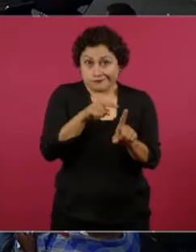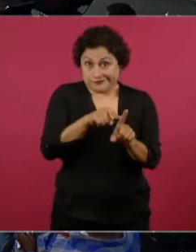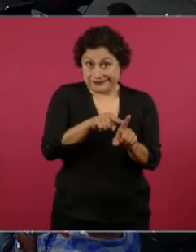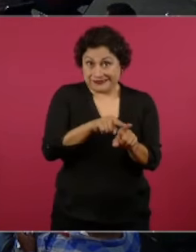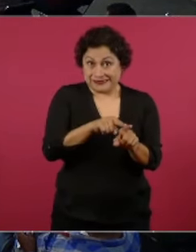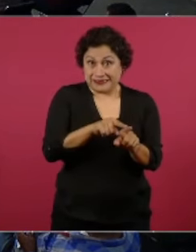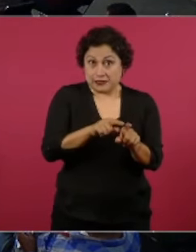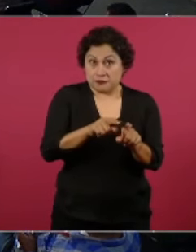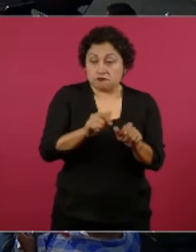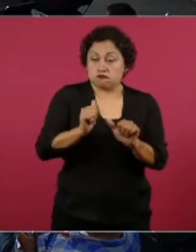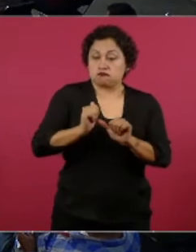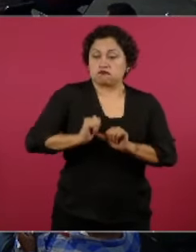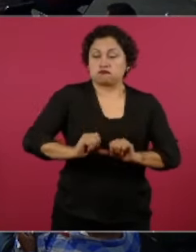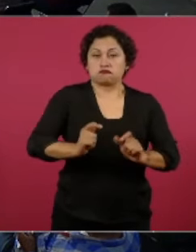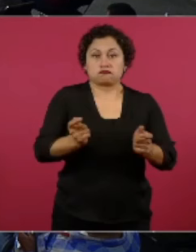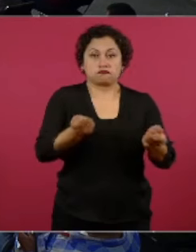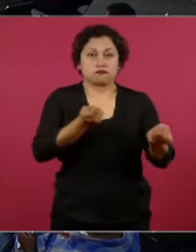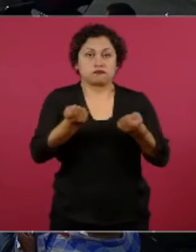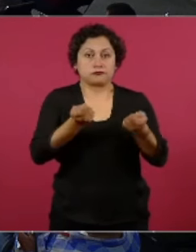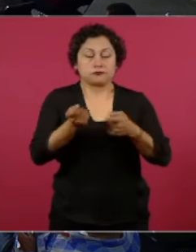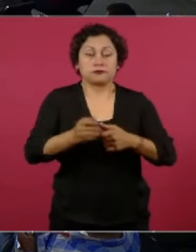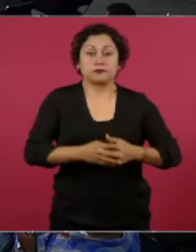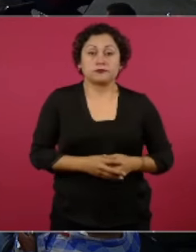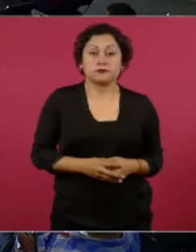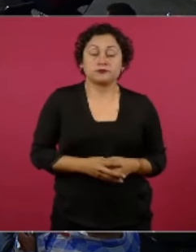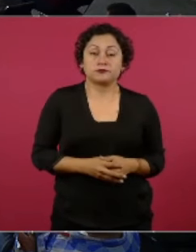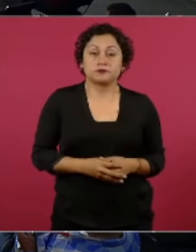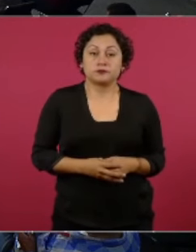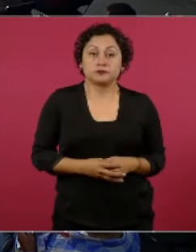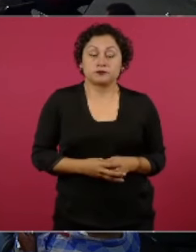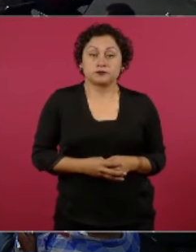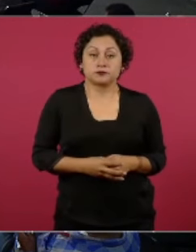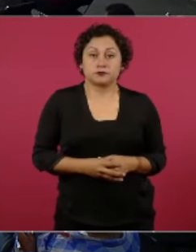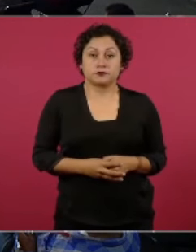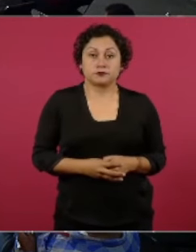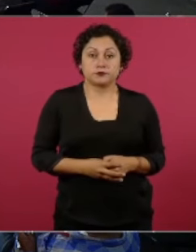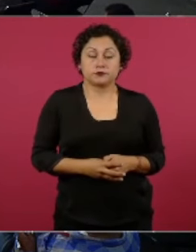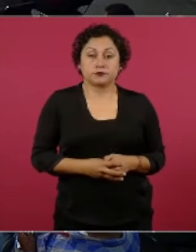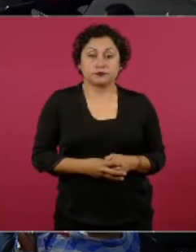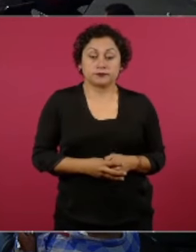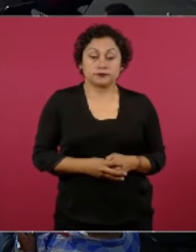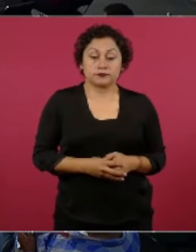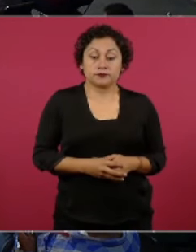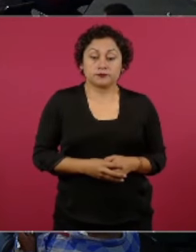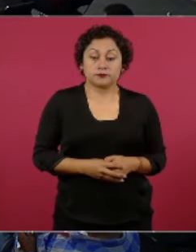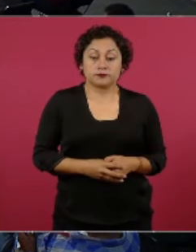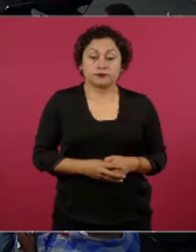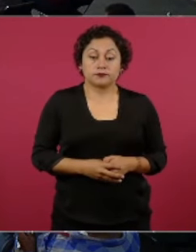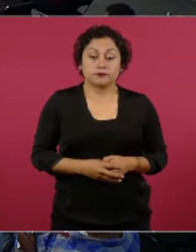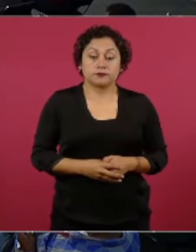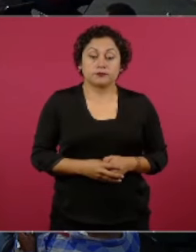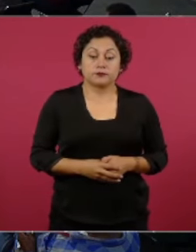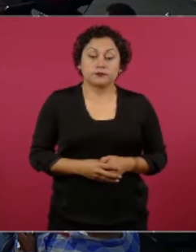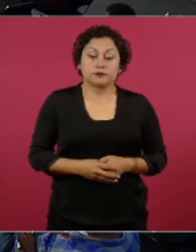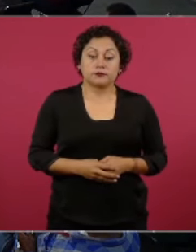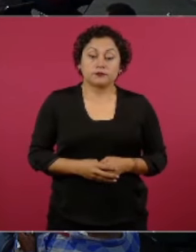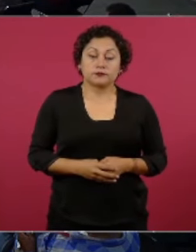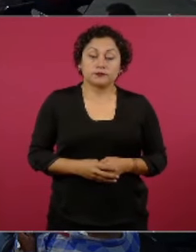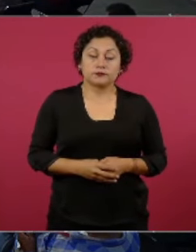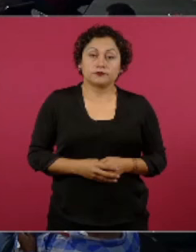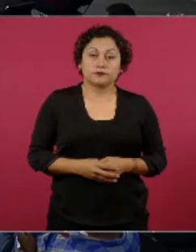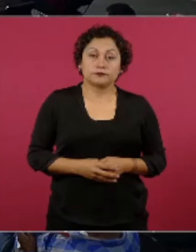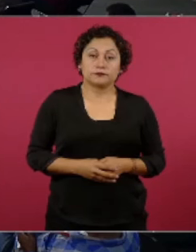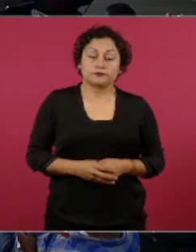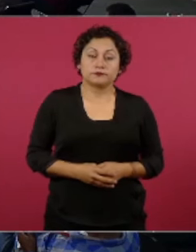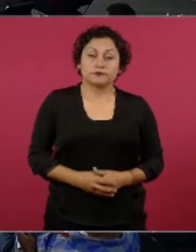Hasta salían sorprendidos,